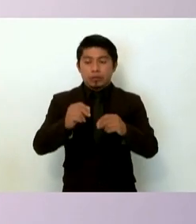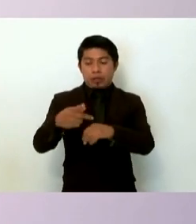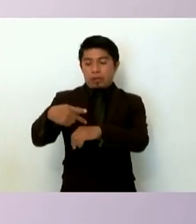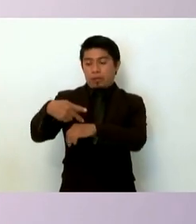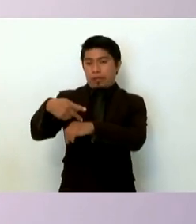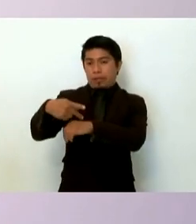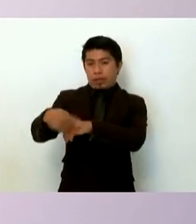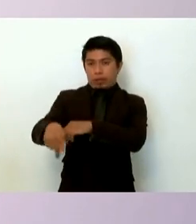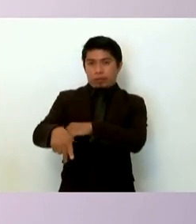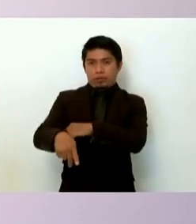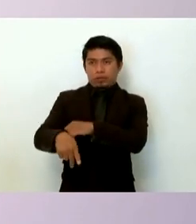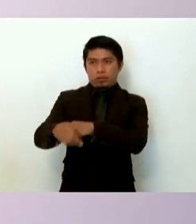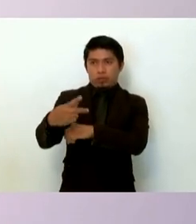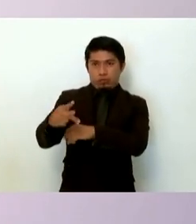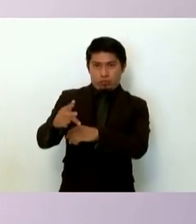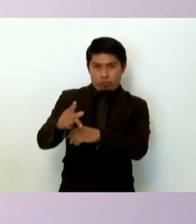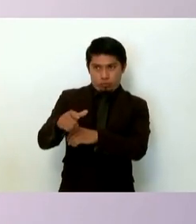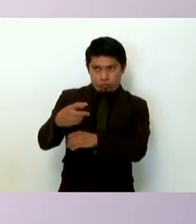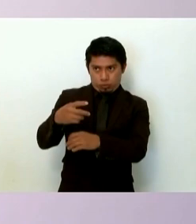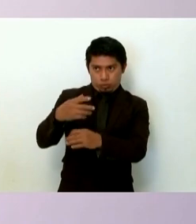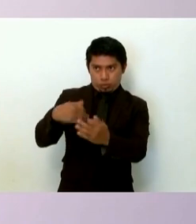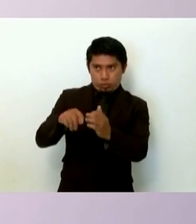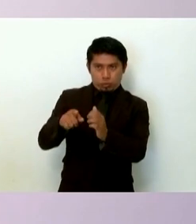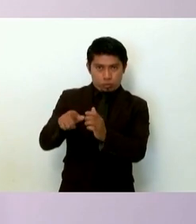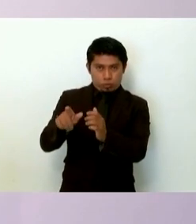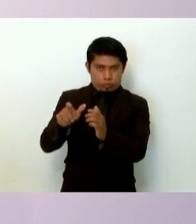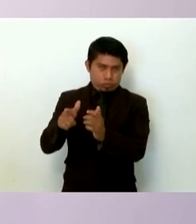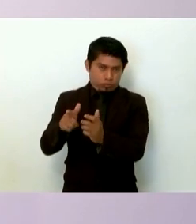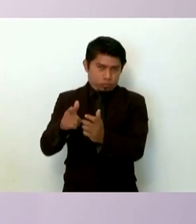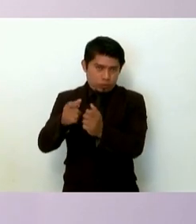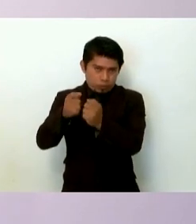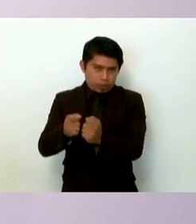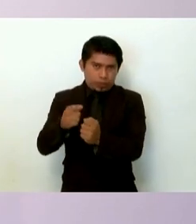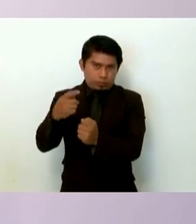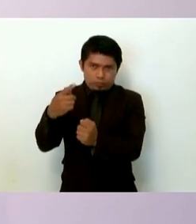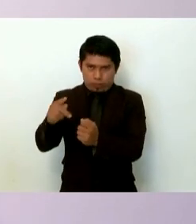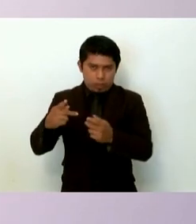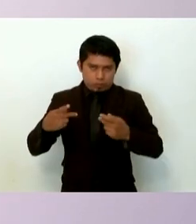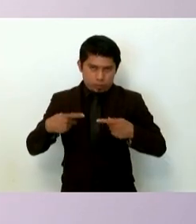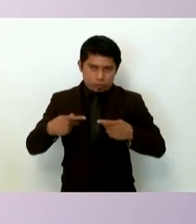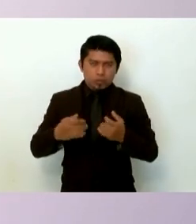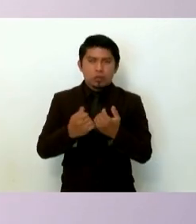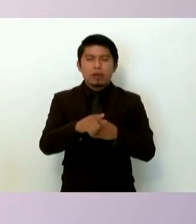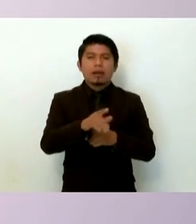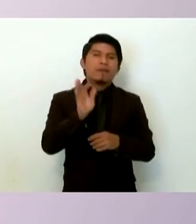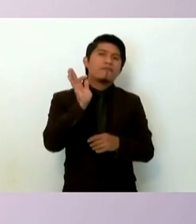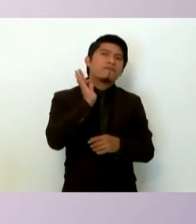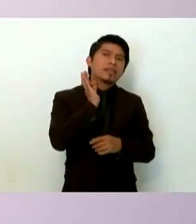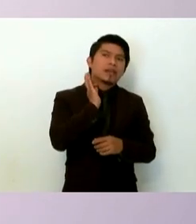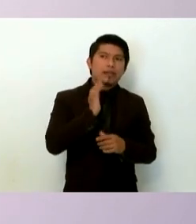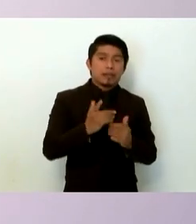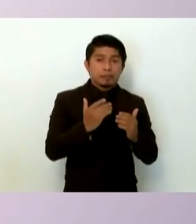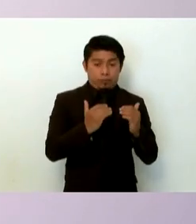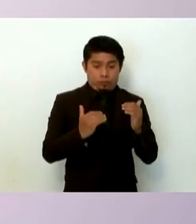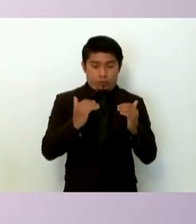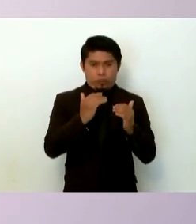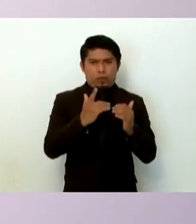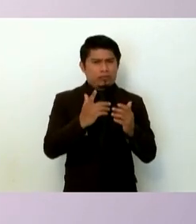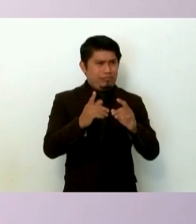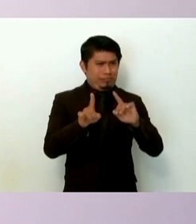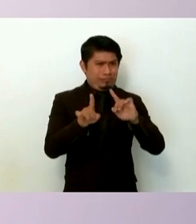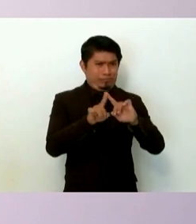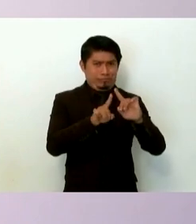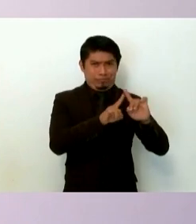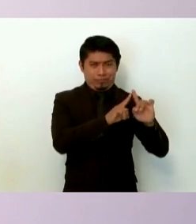riesgo su integridad y seguridad personal está también la Fiscalía superando muchas